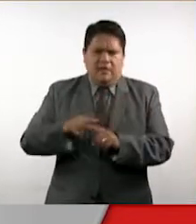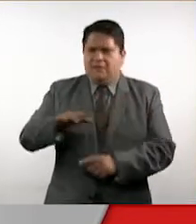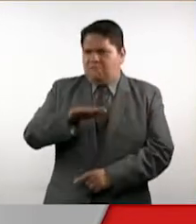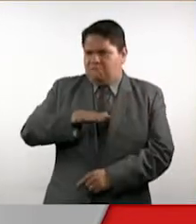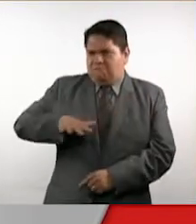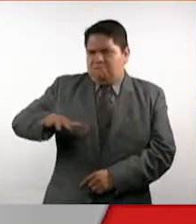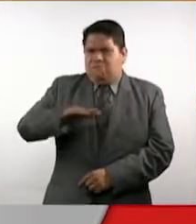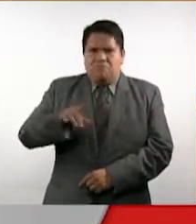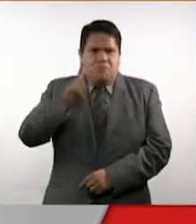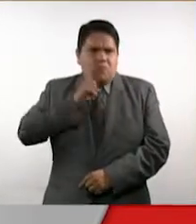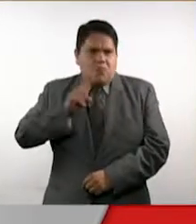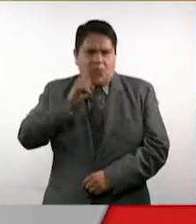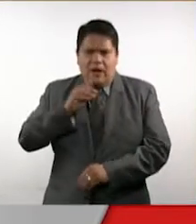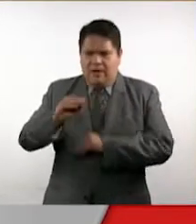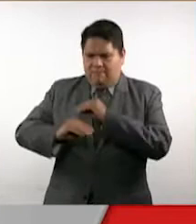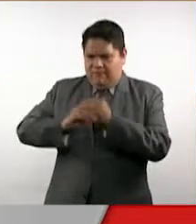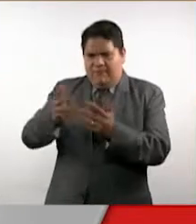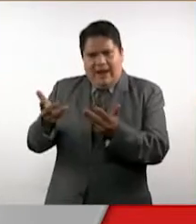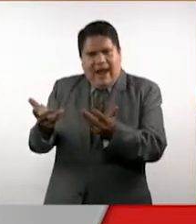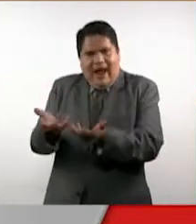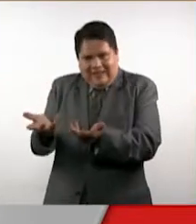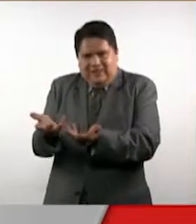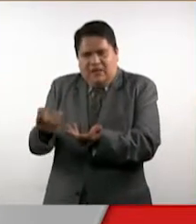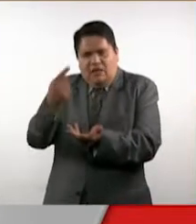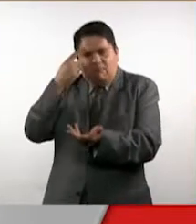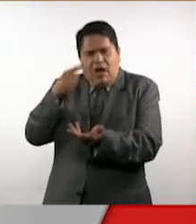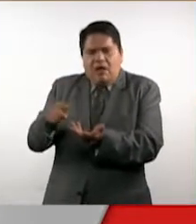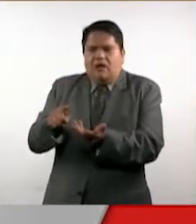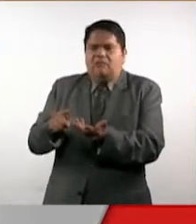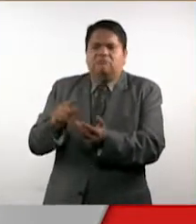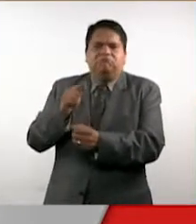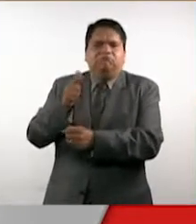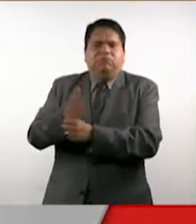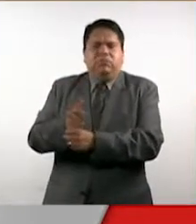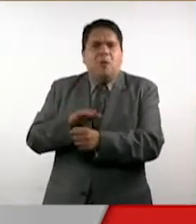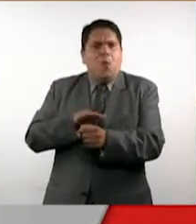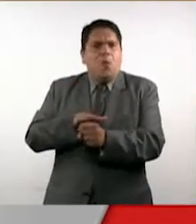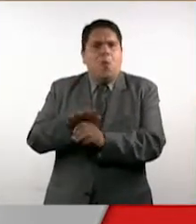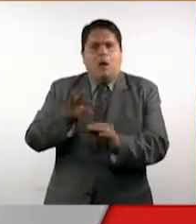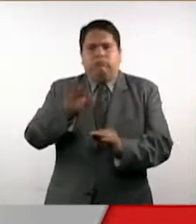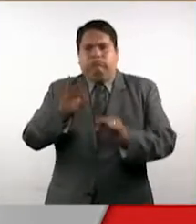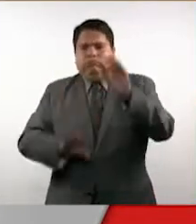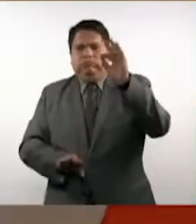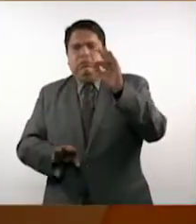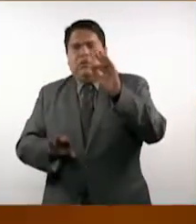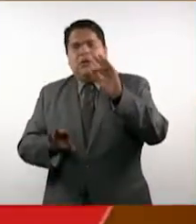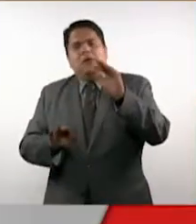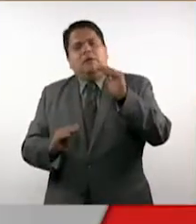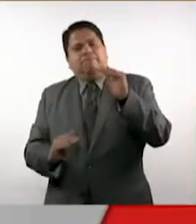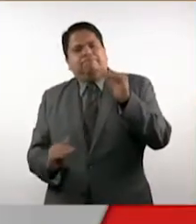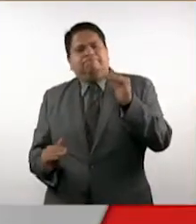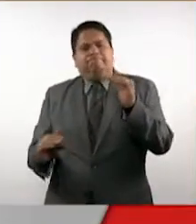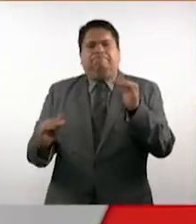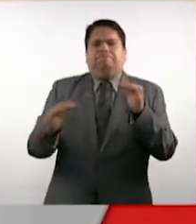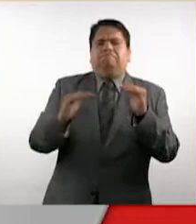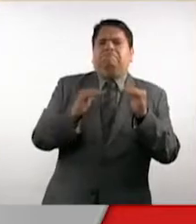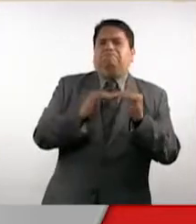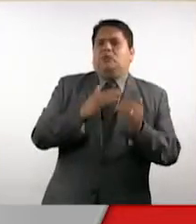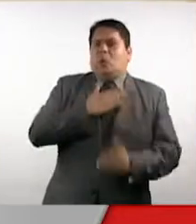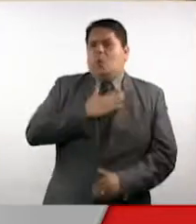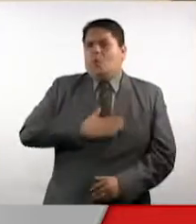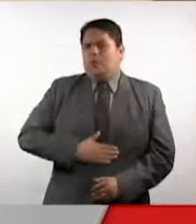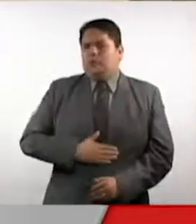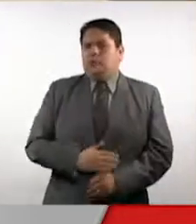desenvuelven, para atender, de hecho, las brechas de desigualdad y así poder cerrarlas.